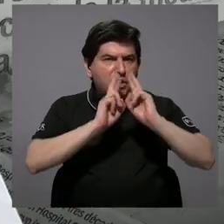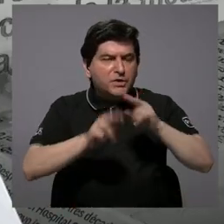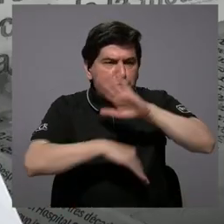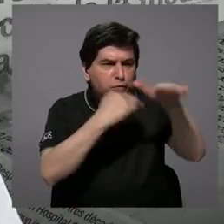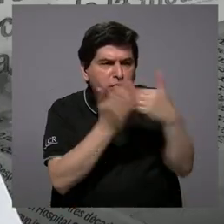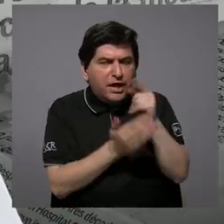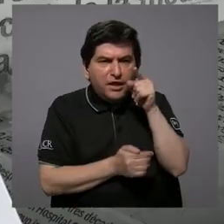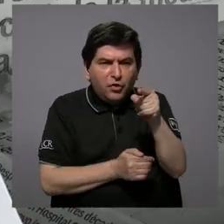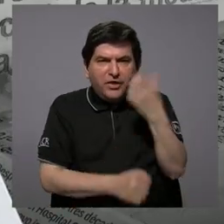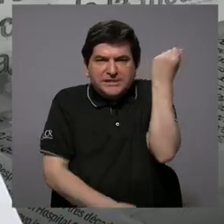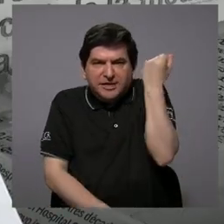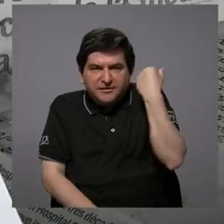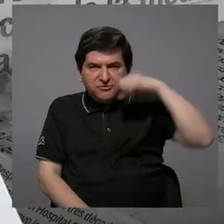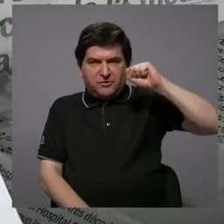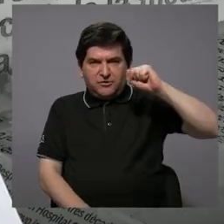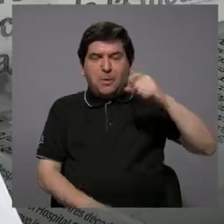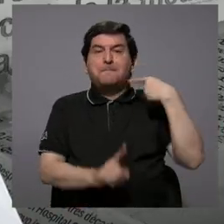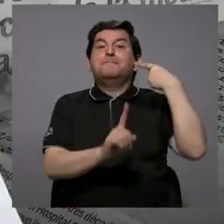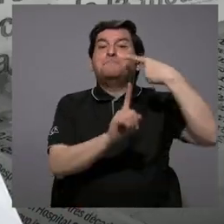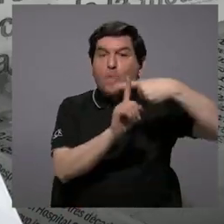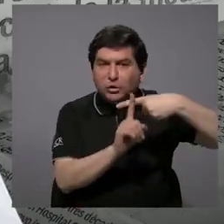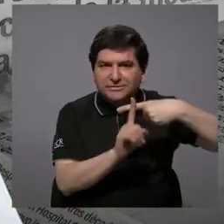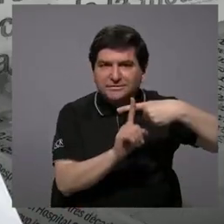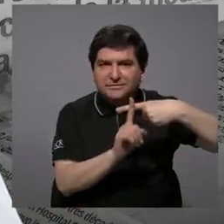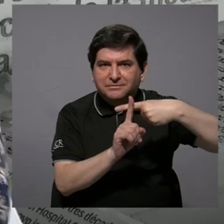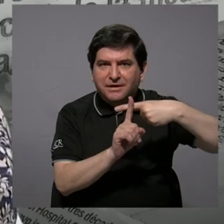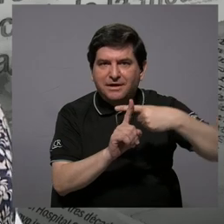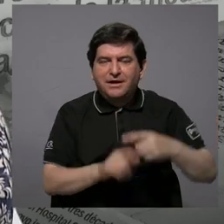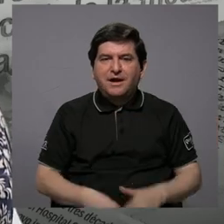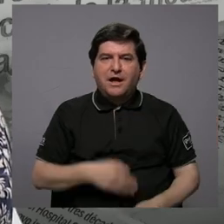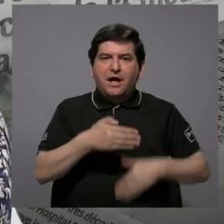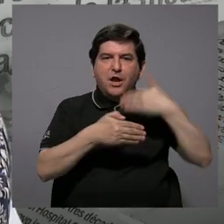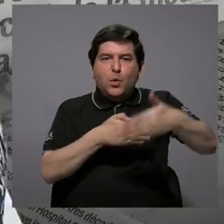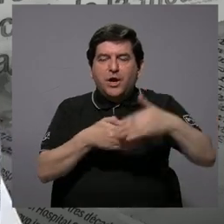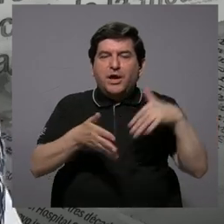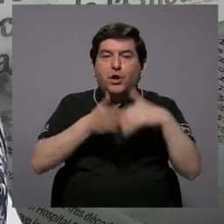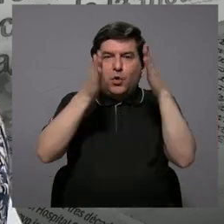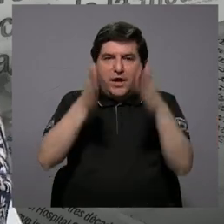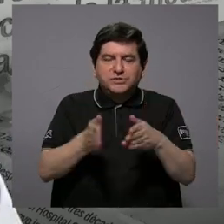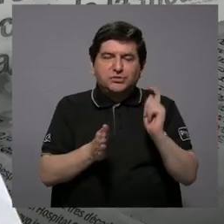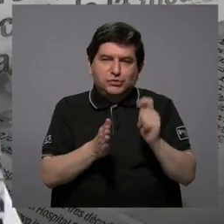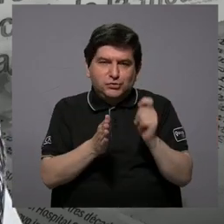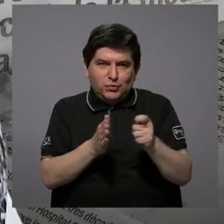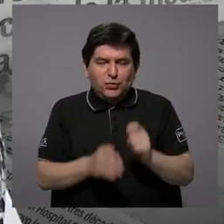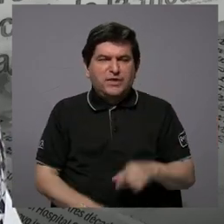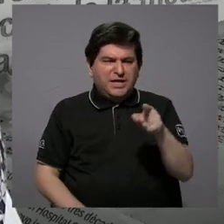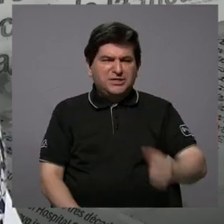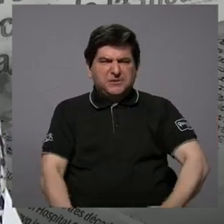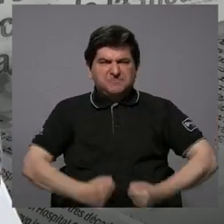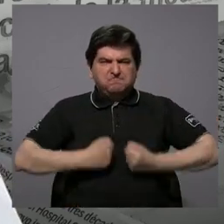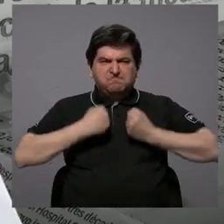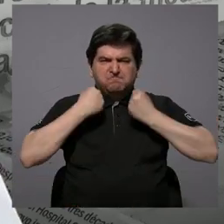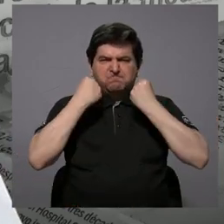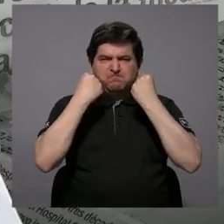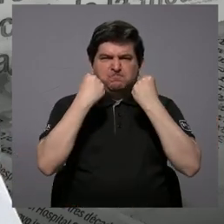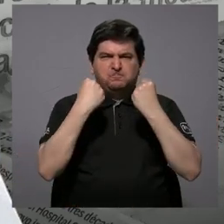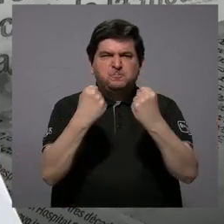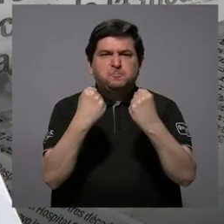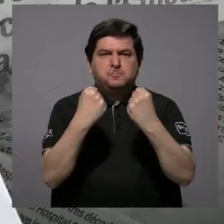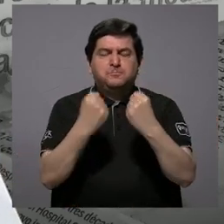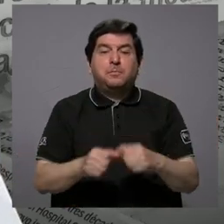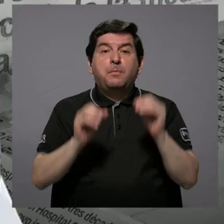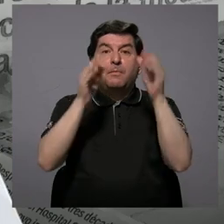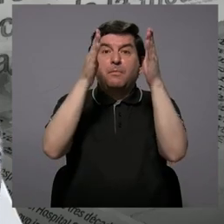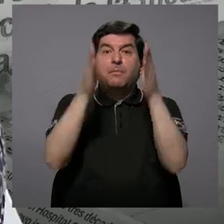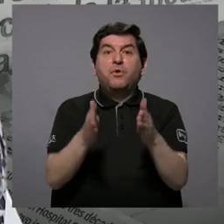de toda esa revolución positiva, vienen estos estudiantes de derecho con esa fuerza y aquellos